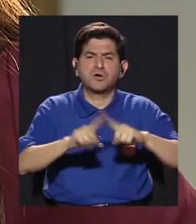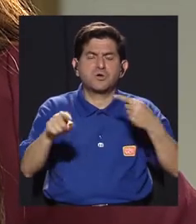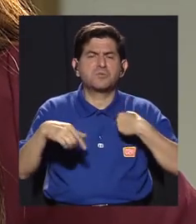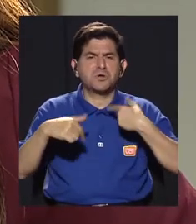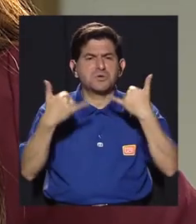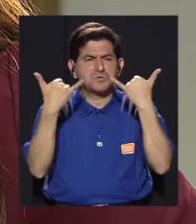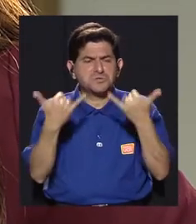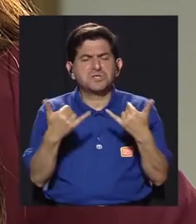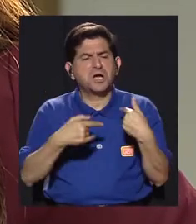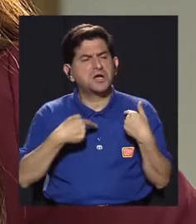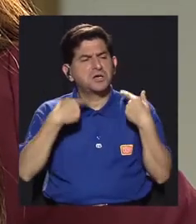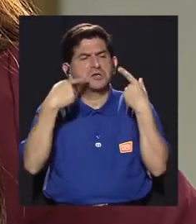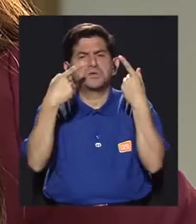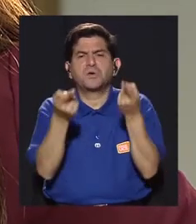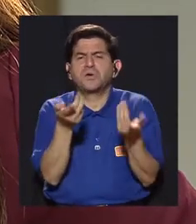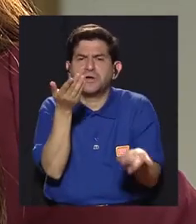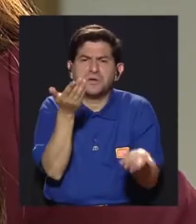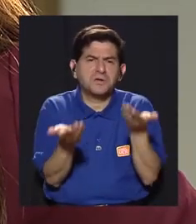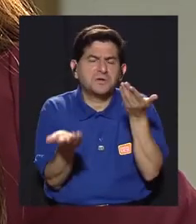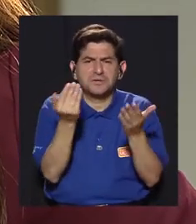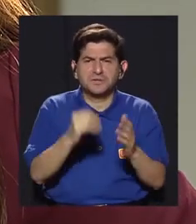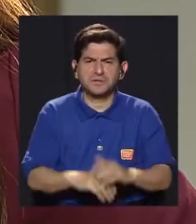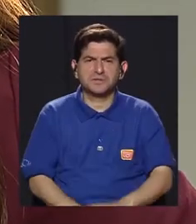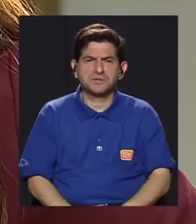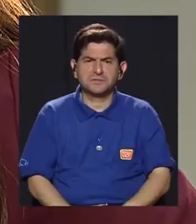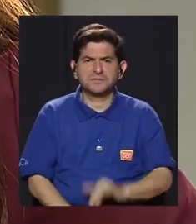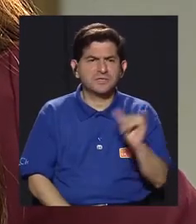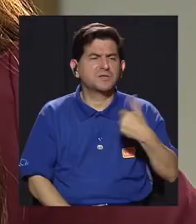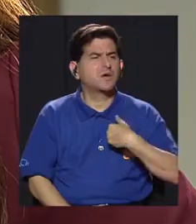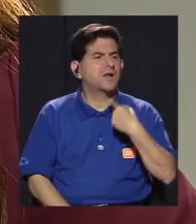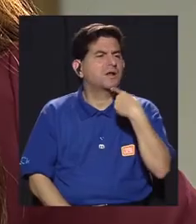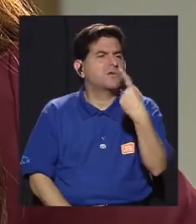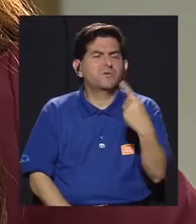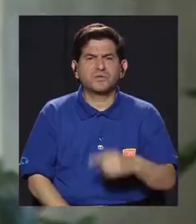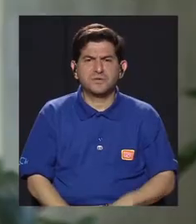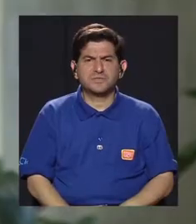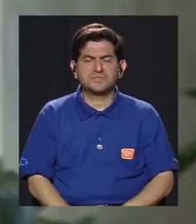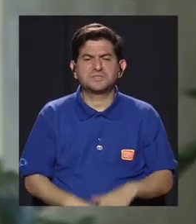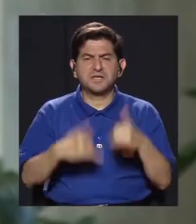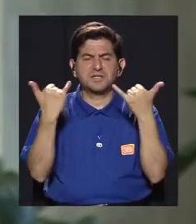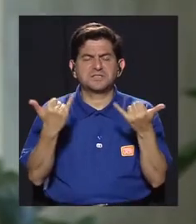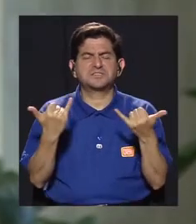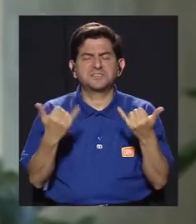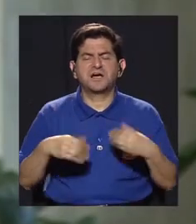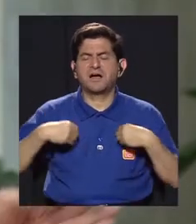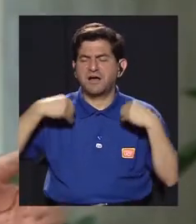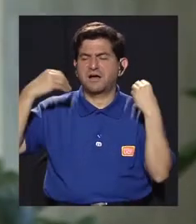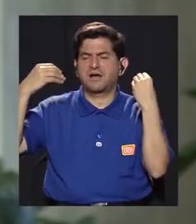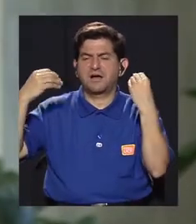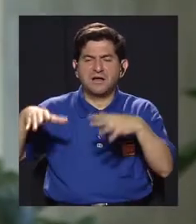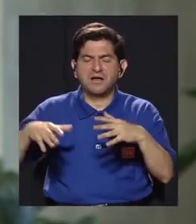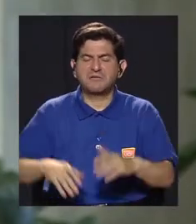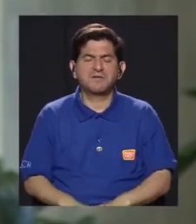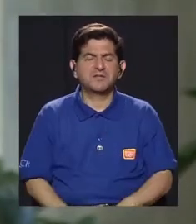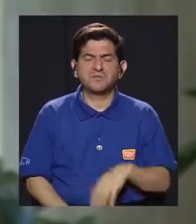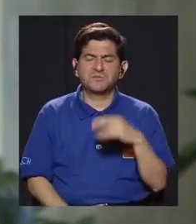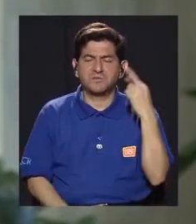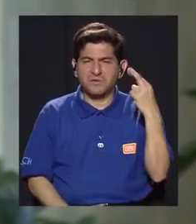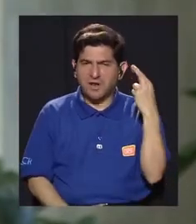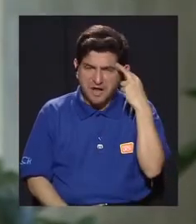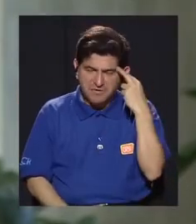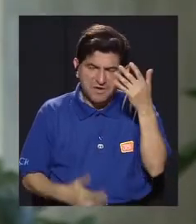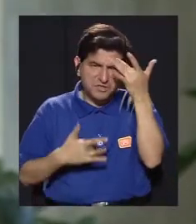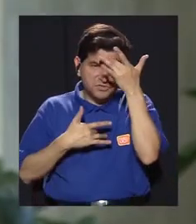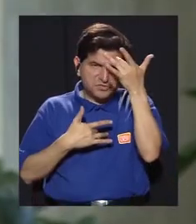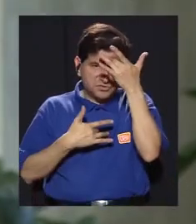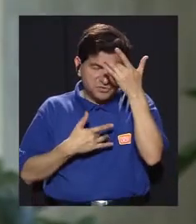pero ya yo, yo iba ya como cuando uno dice ya había tirado la toalla con mi enfermedad, ¿verdad?